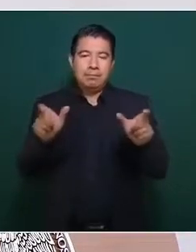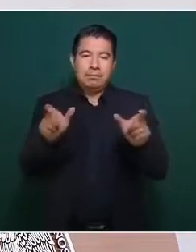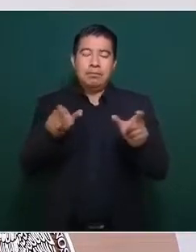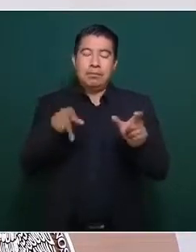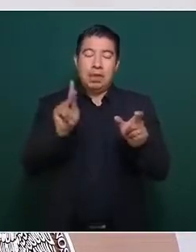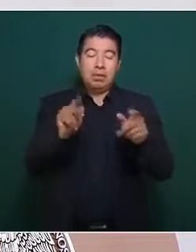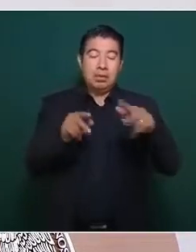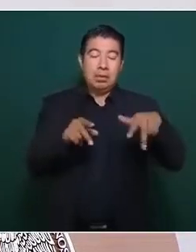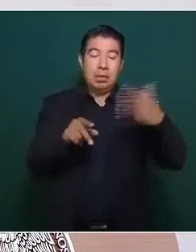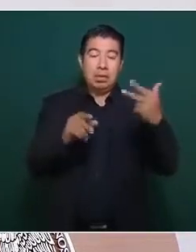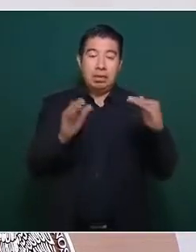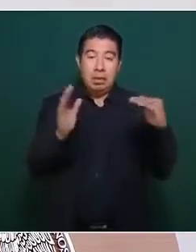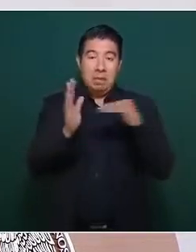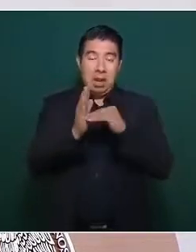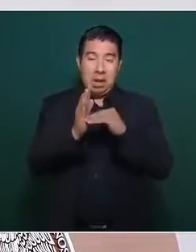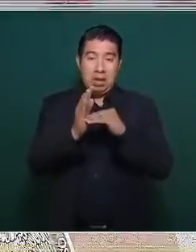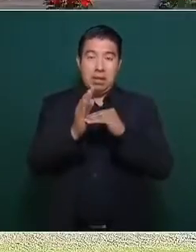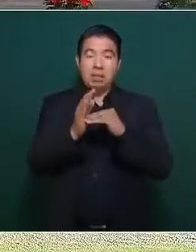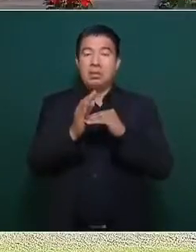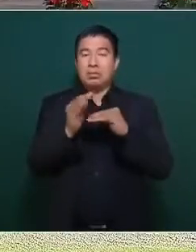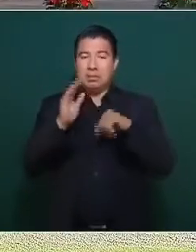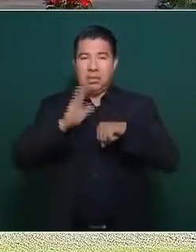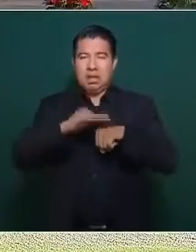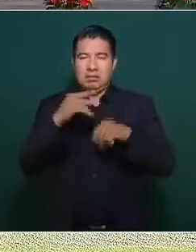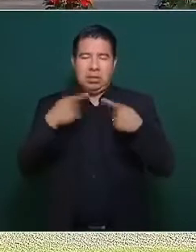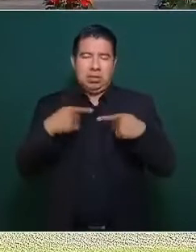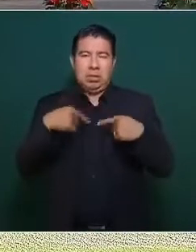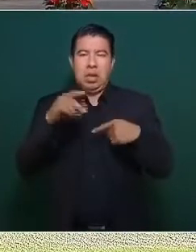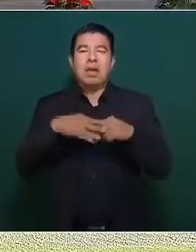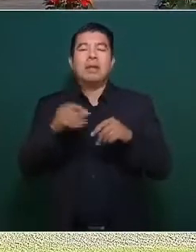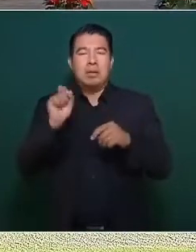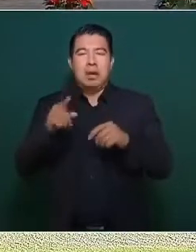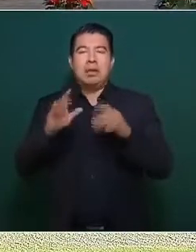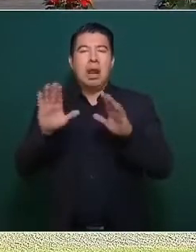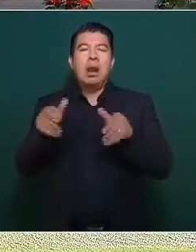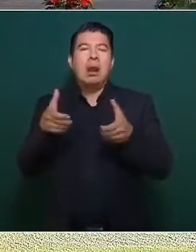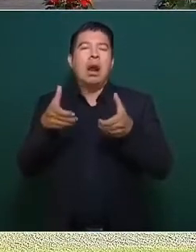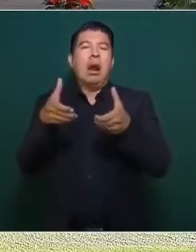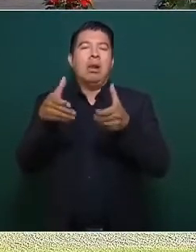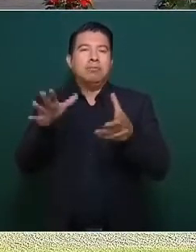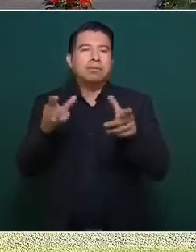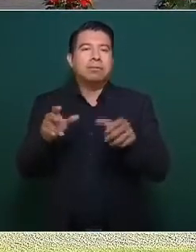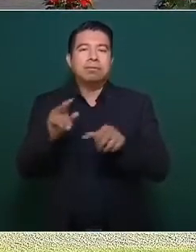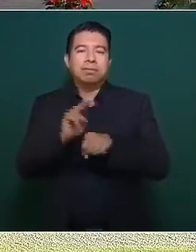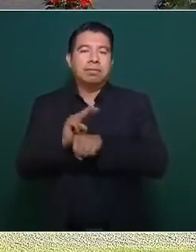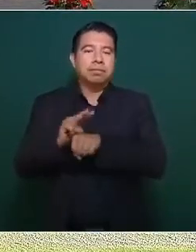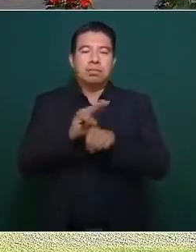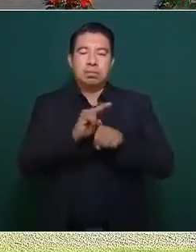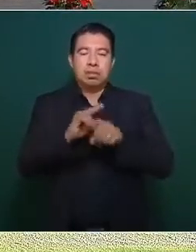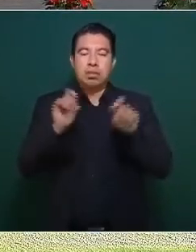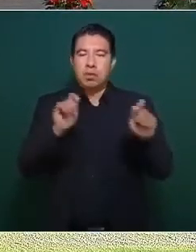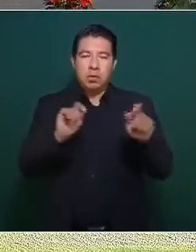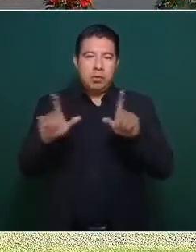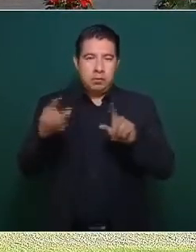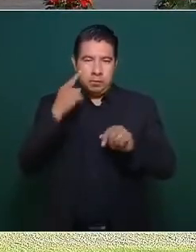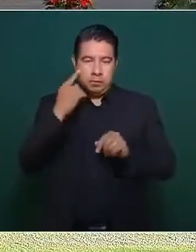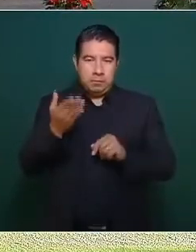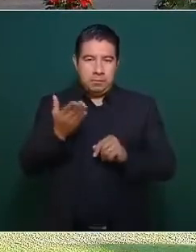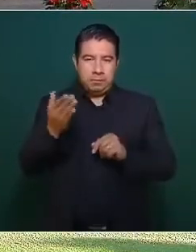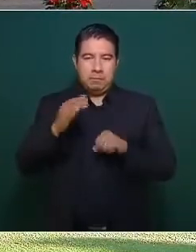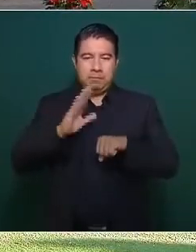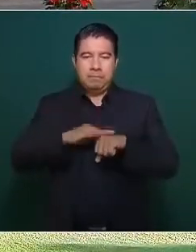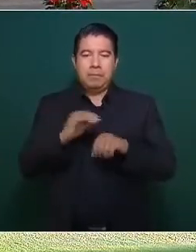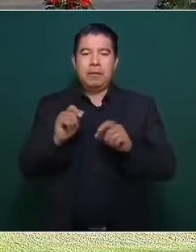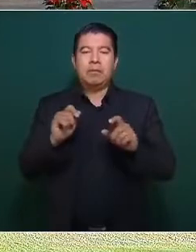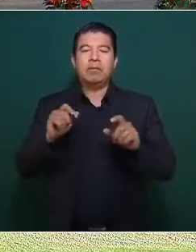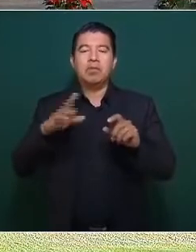son operativos. Gente que está trabajando, adelante por favor, en las